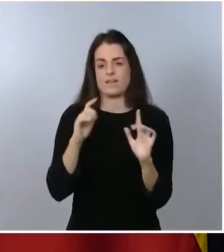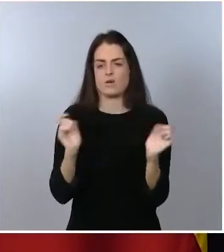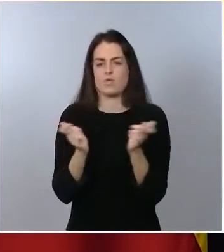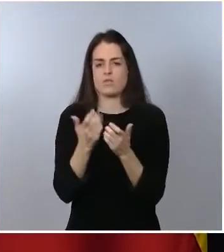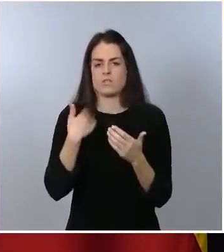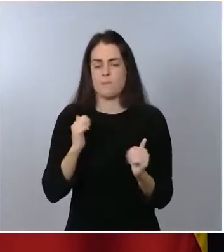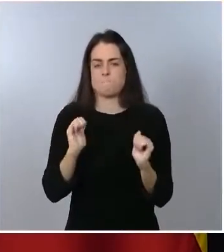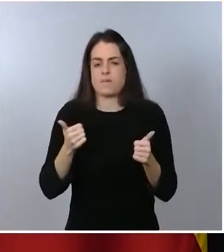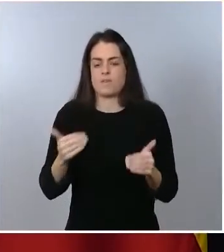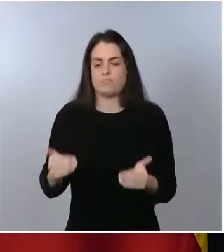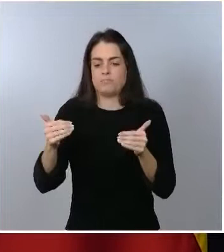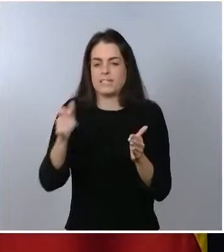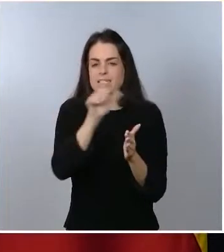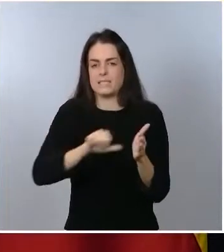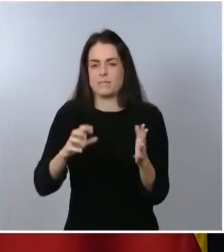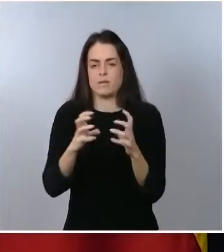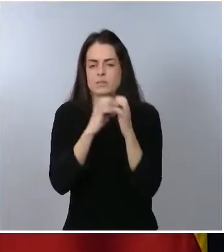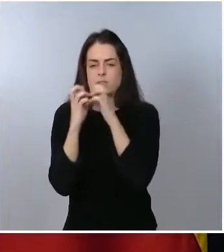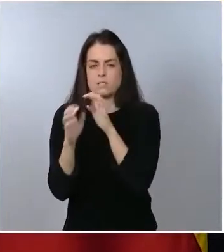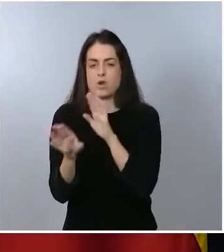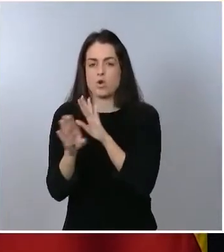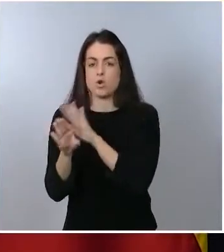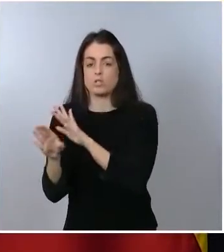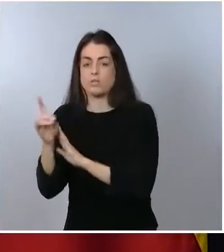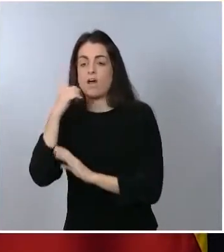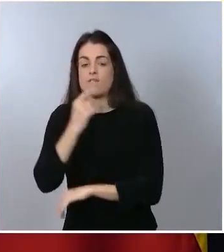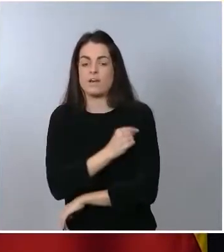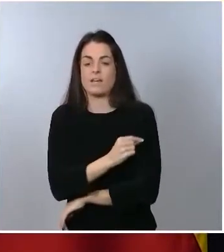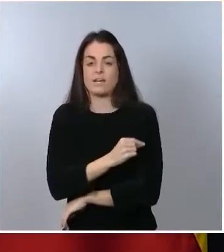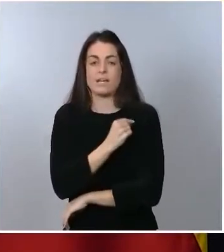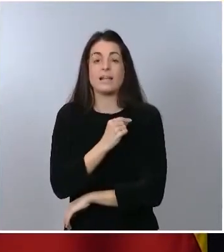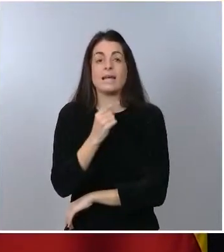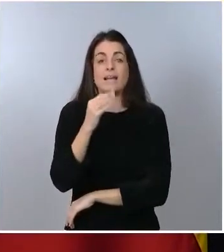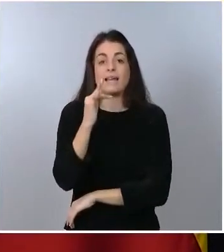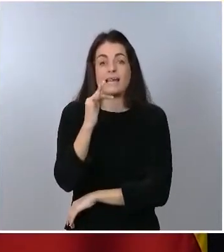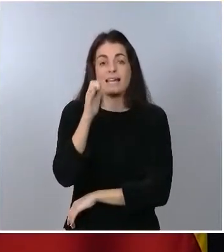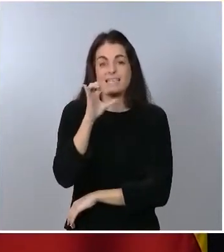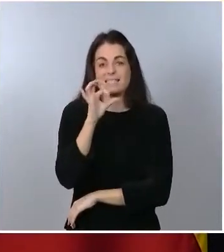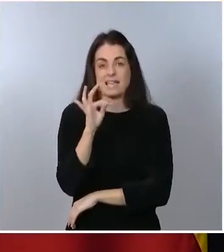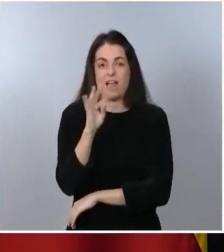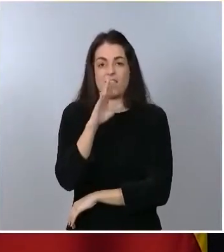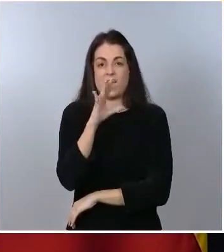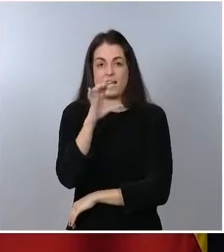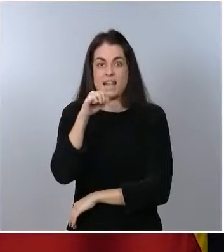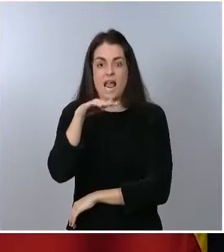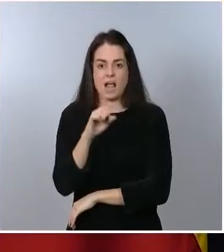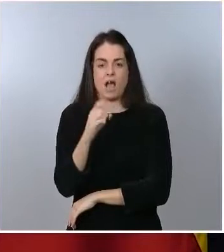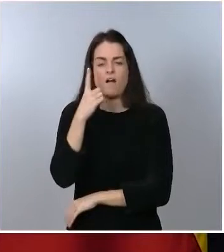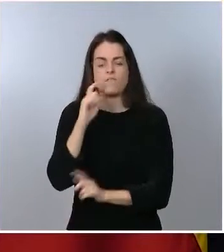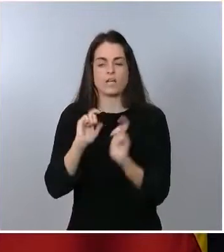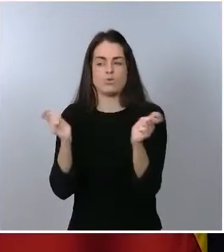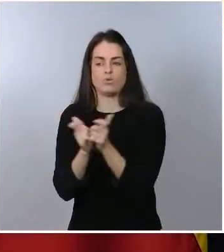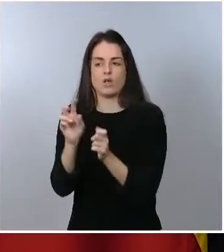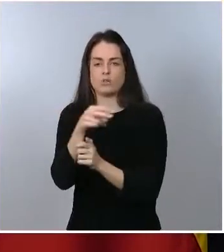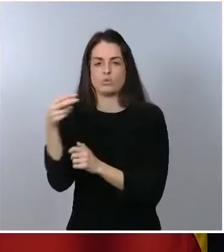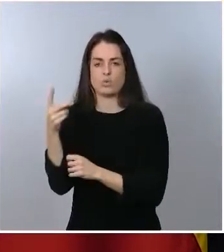semana para analizar los datos de la vacuna de AstraZeneca. Vamos a esperar el resultado de esta reunión, pero todo indica que es una vacuna que